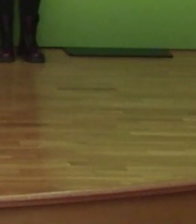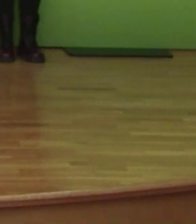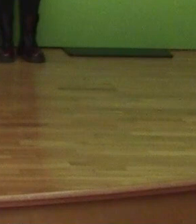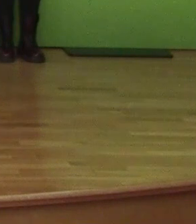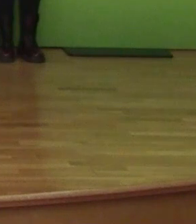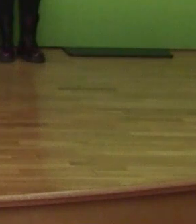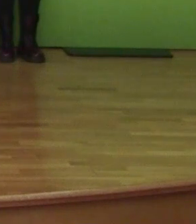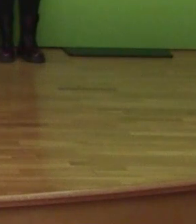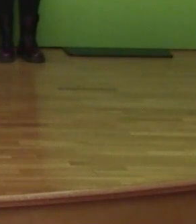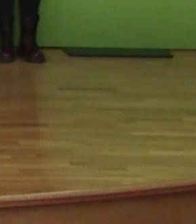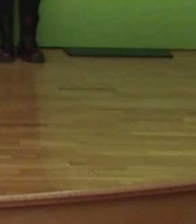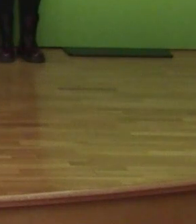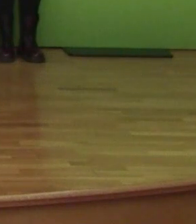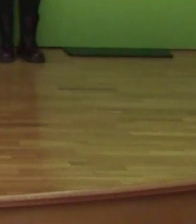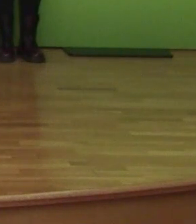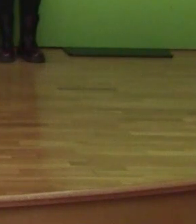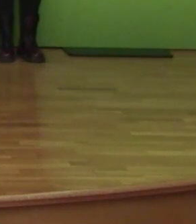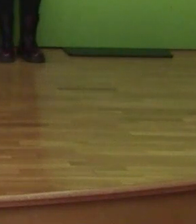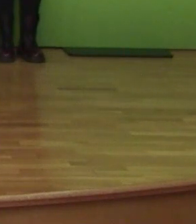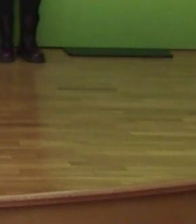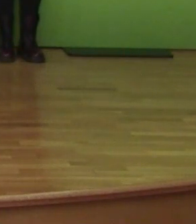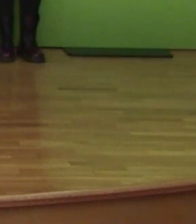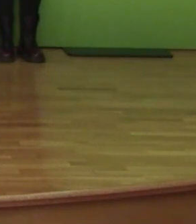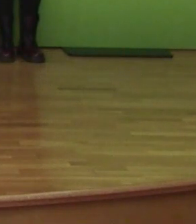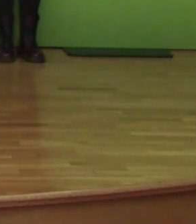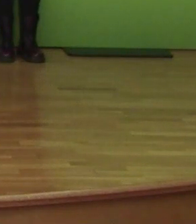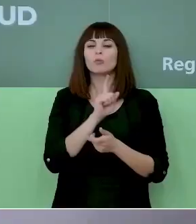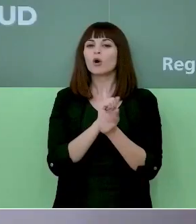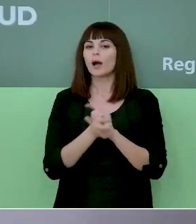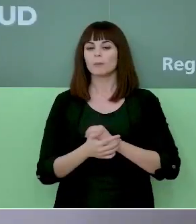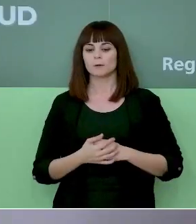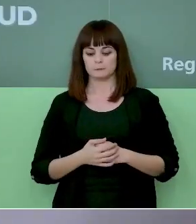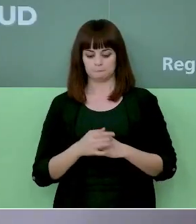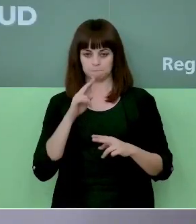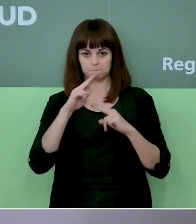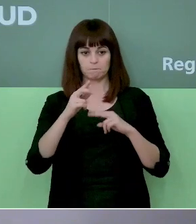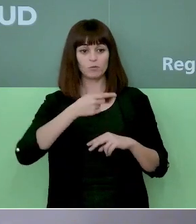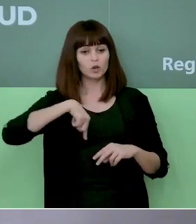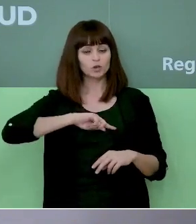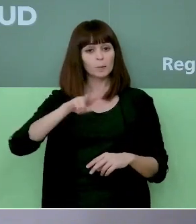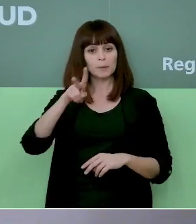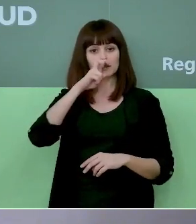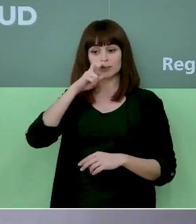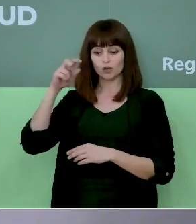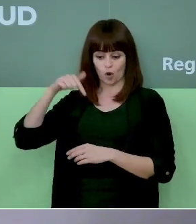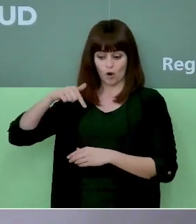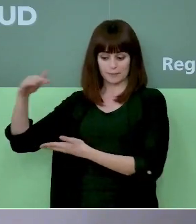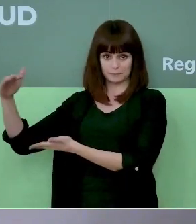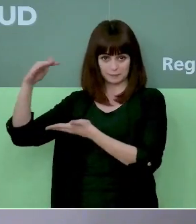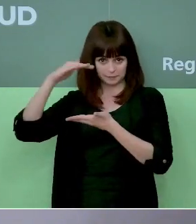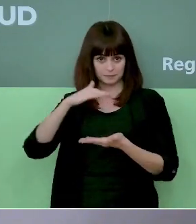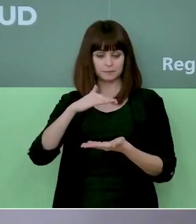es la formación de preparación? ¿Cambios que no se alteran? Nosotros, realmente, las previsiones que nos han mandado a día de hoy,